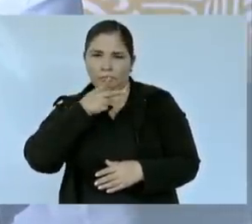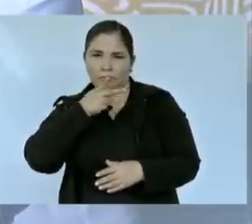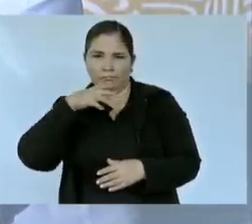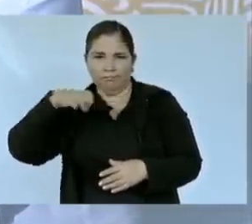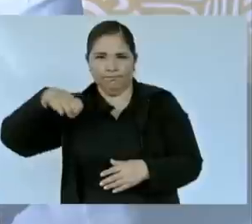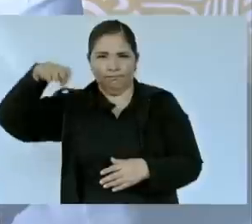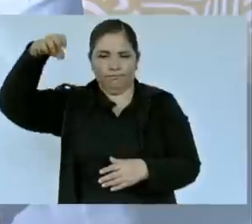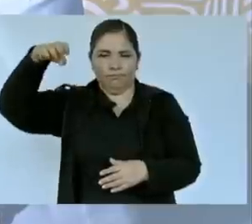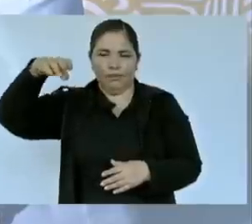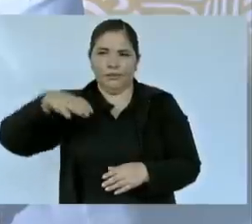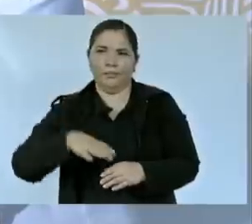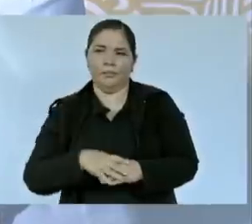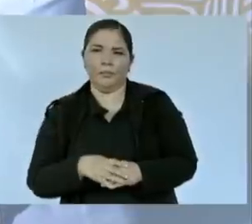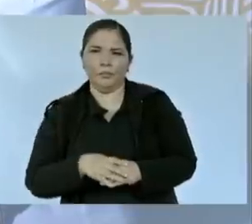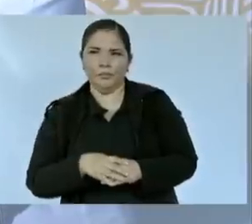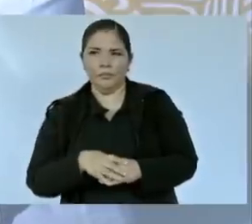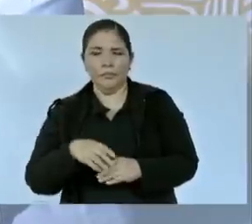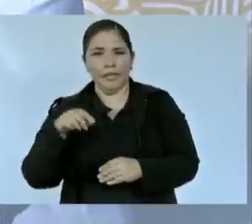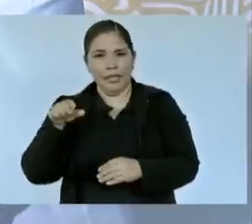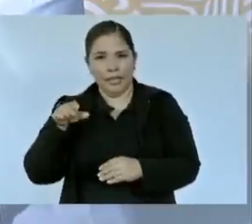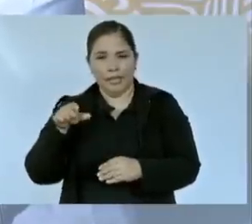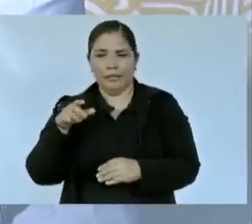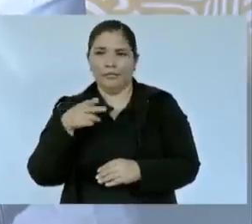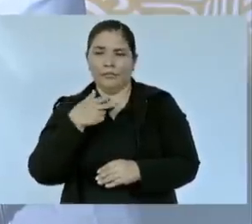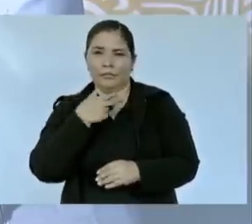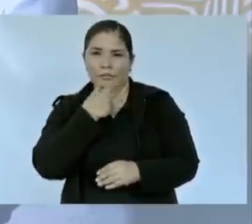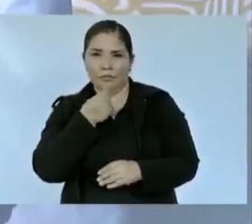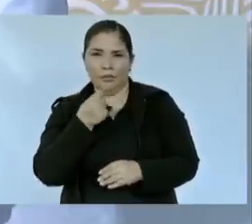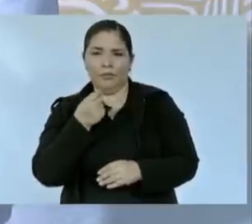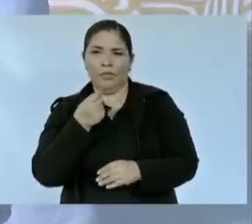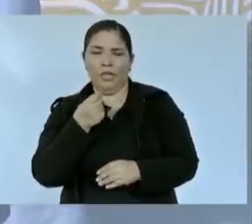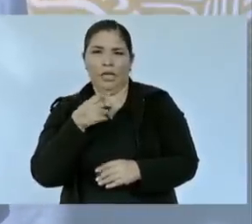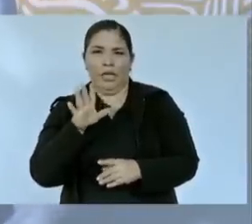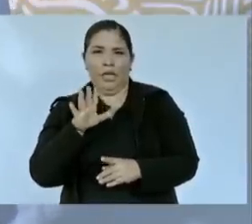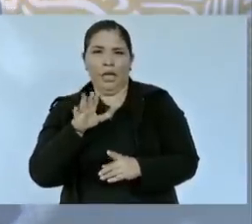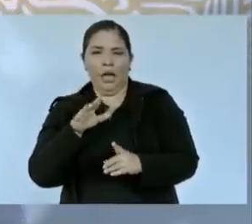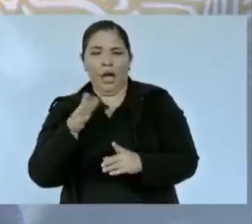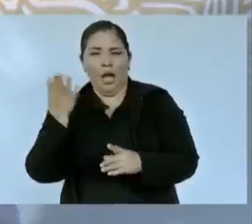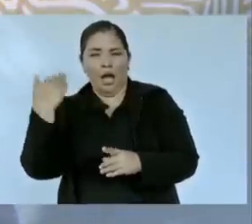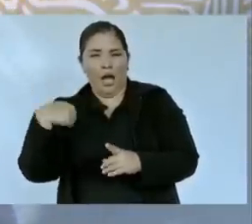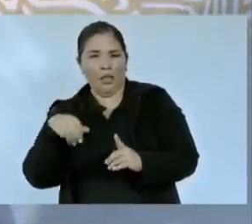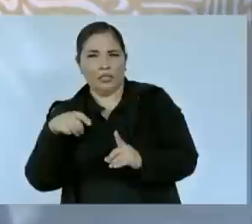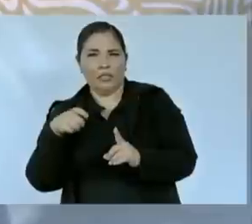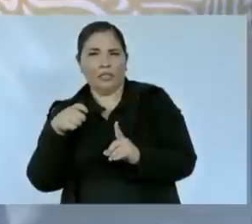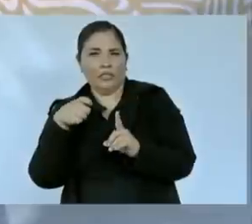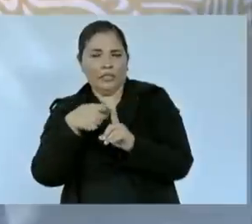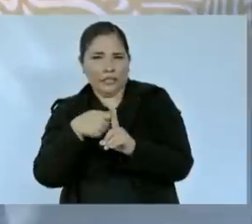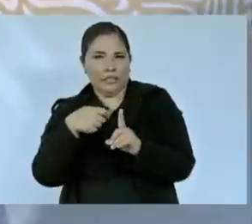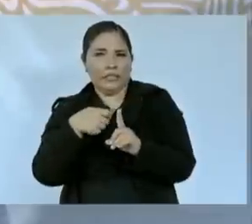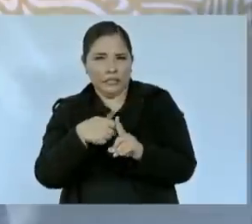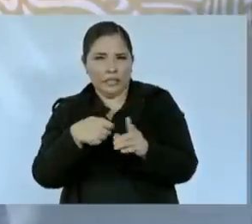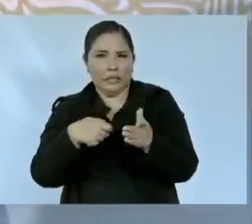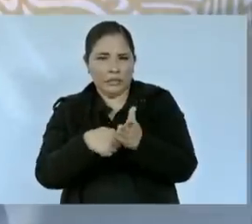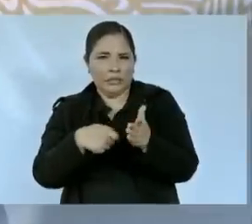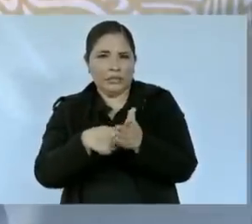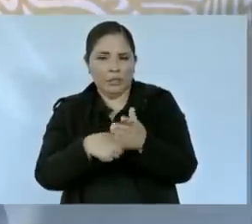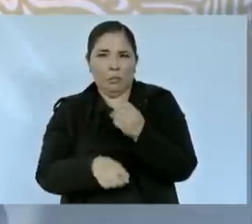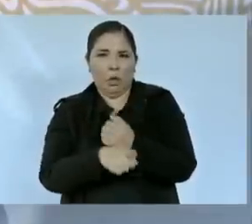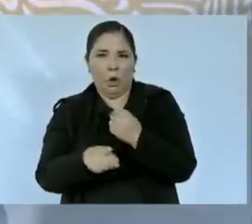que padeció de persecución porque